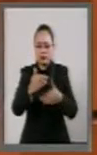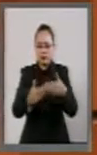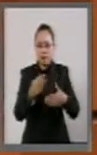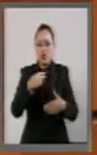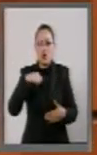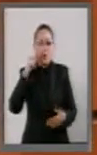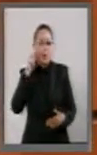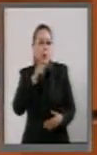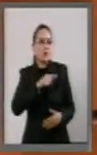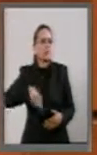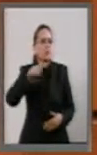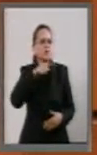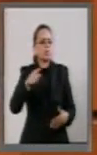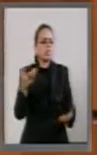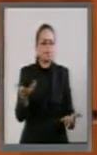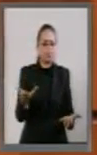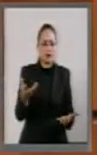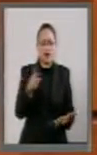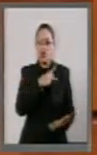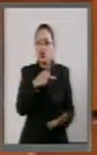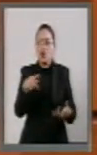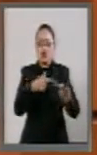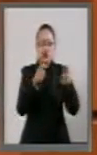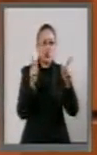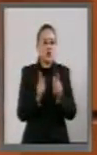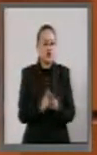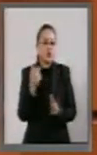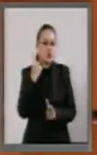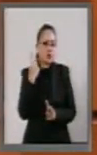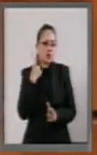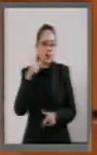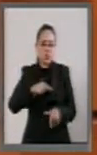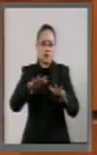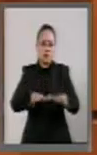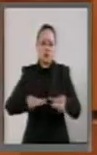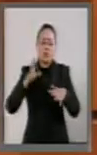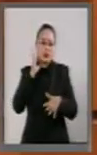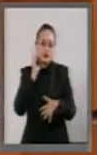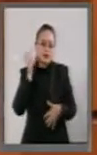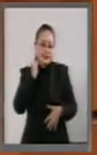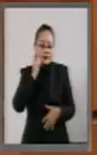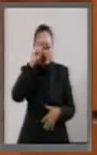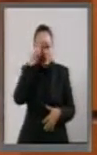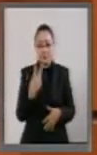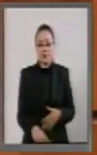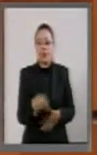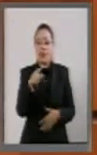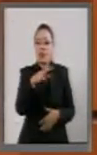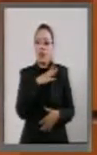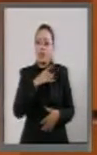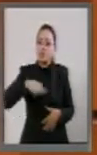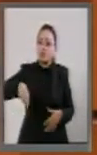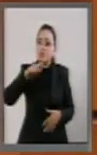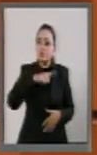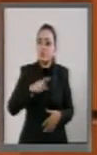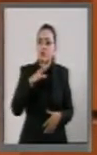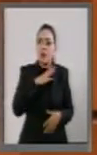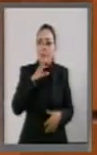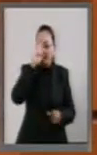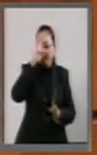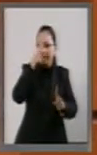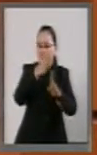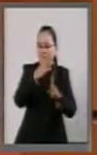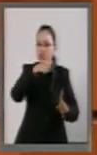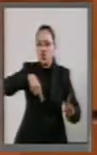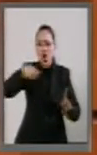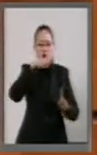gran entusiasmo que todos los grupos parlamentarios de este Senado de la República estamos pensando en el mismo objetivo